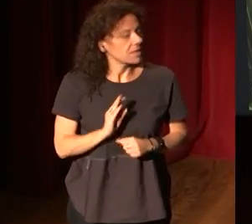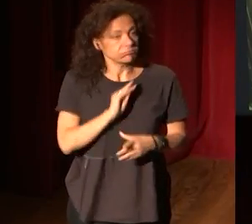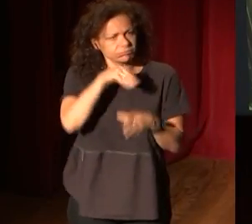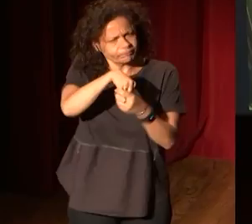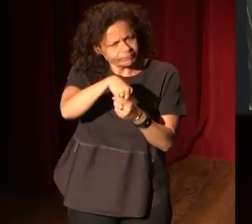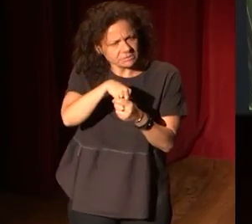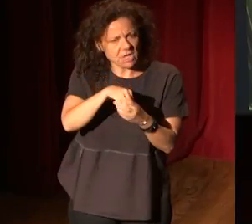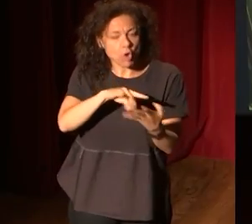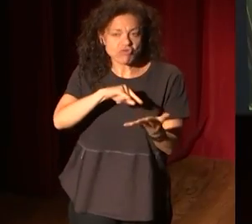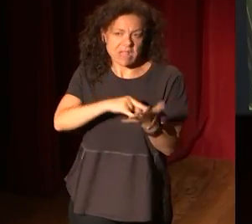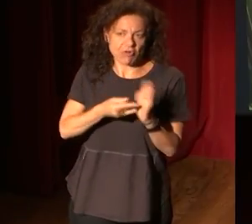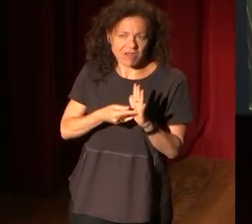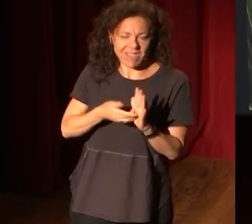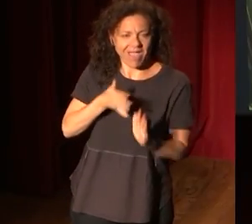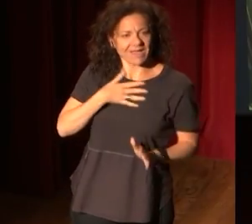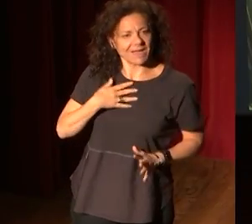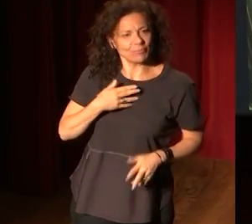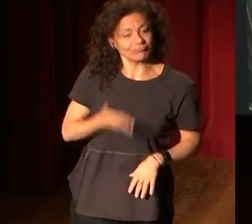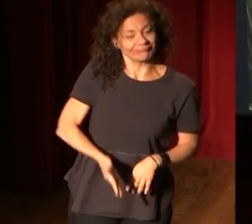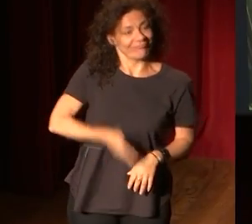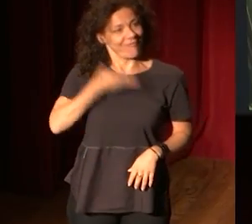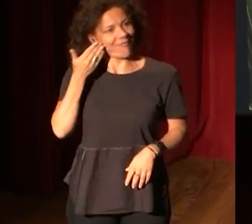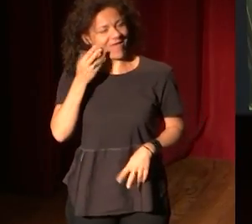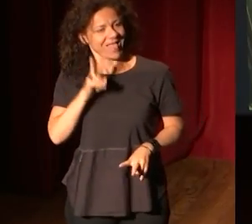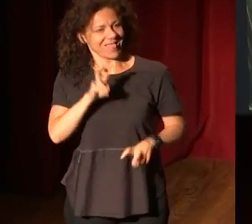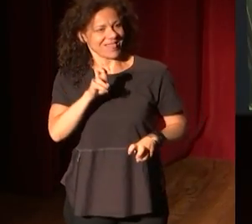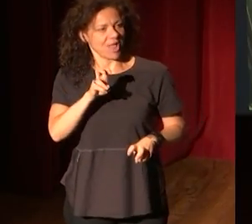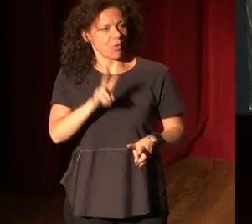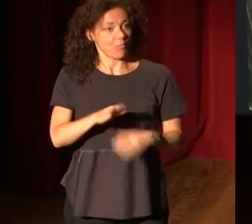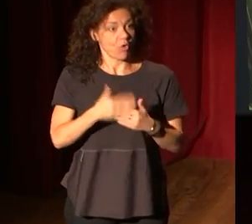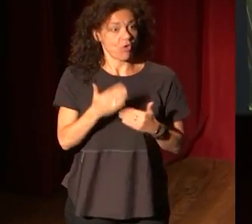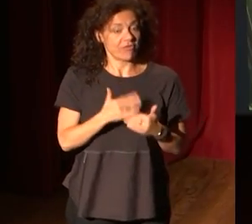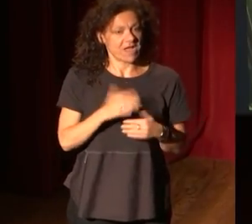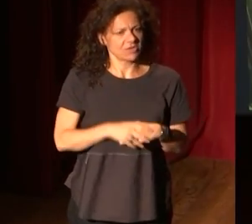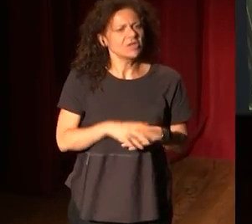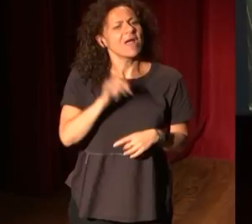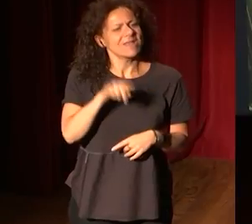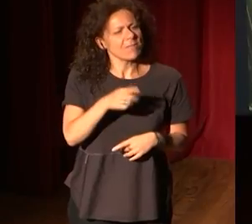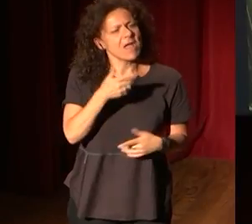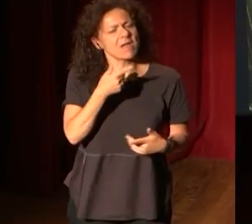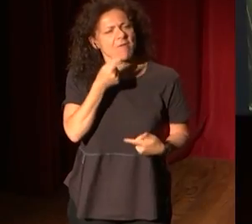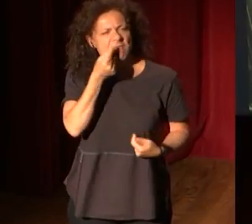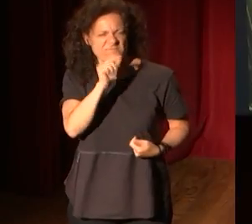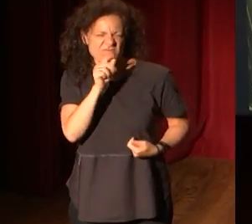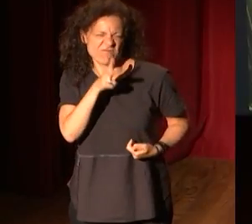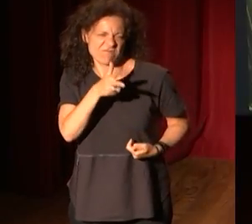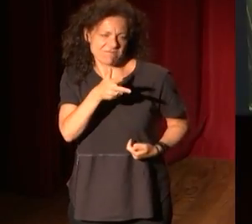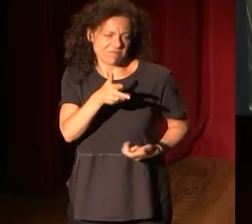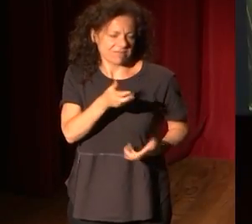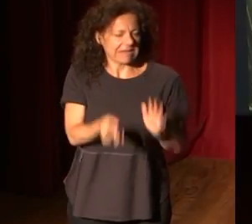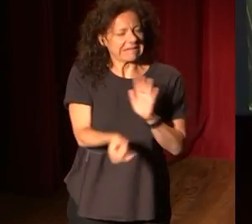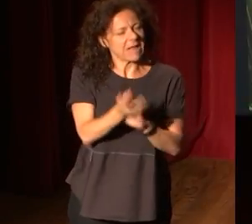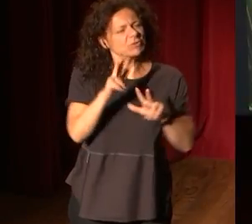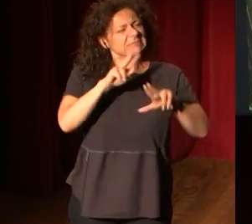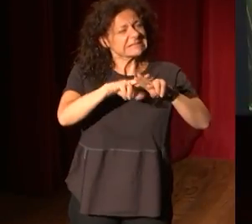o que queremos ir de modernos, estas señoras y que hacemos chanza en redes sociales y creamos hashtags